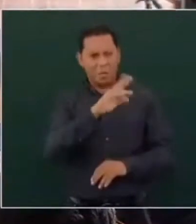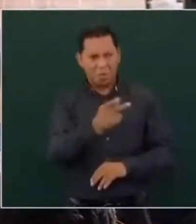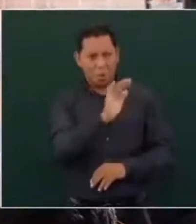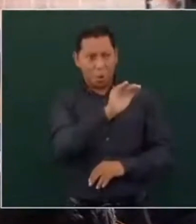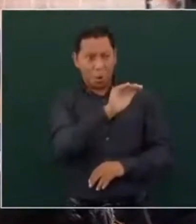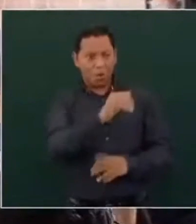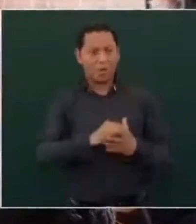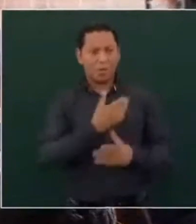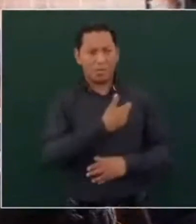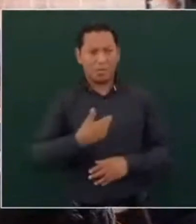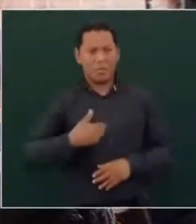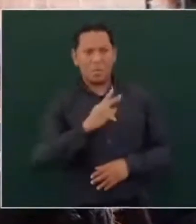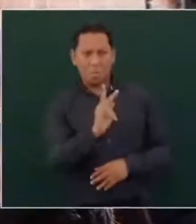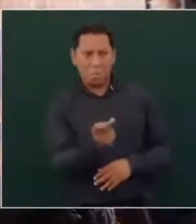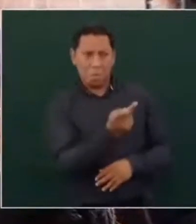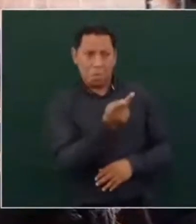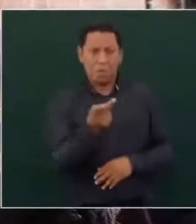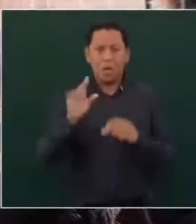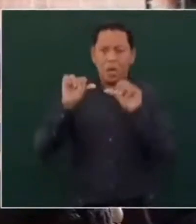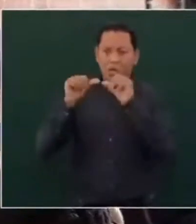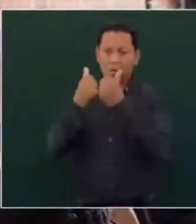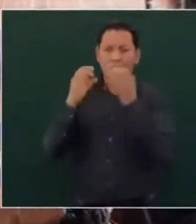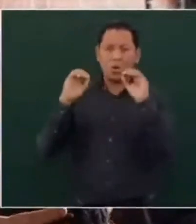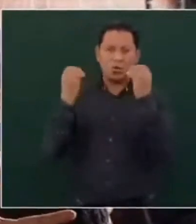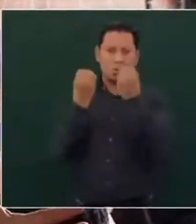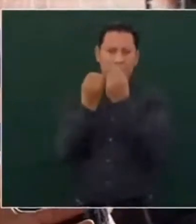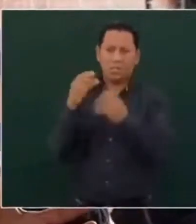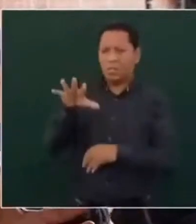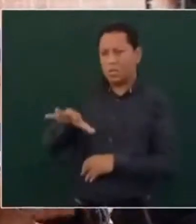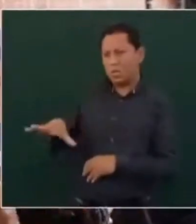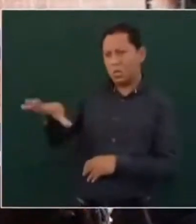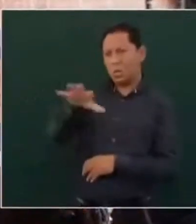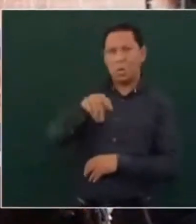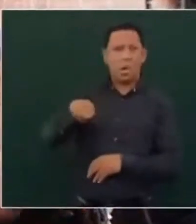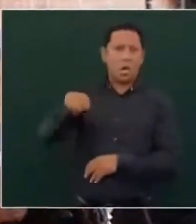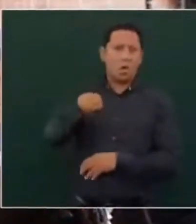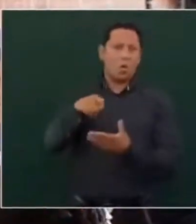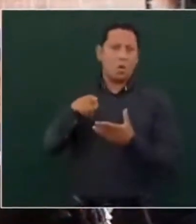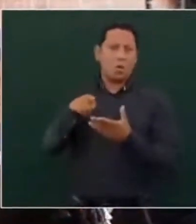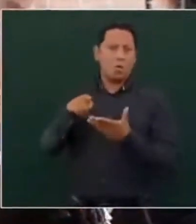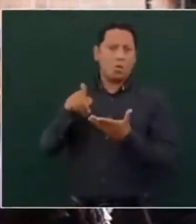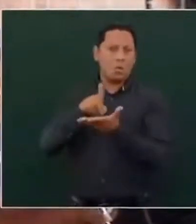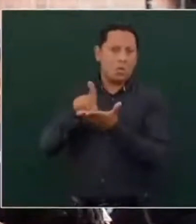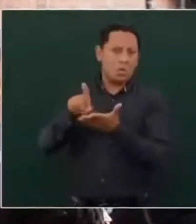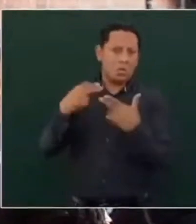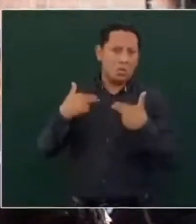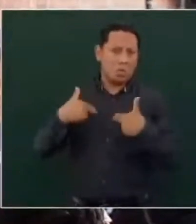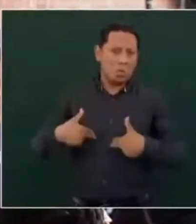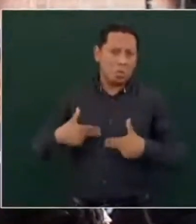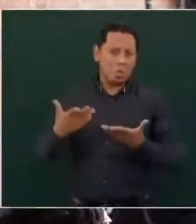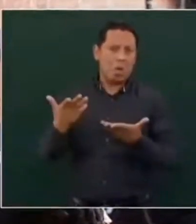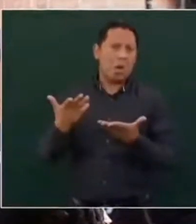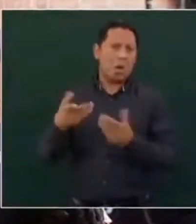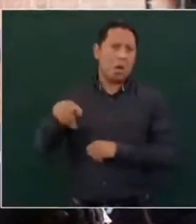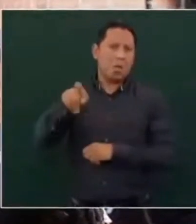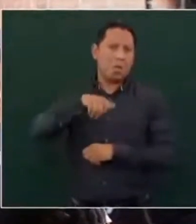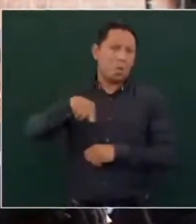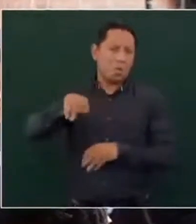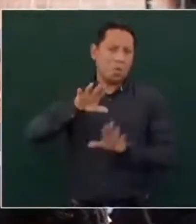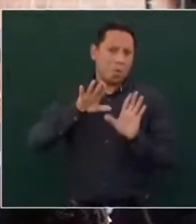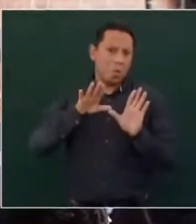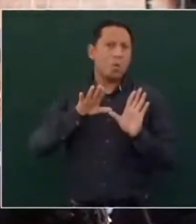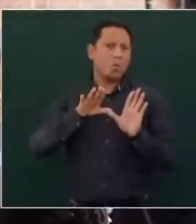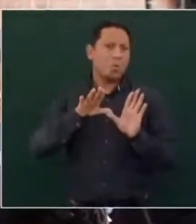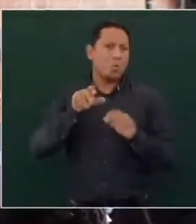organizaciones de la sociedad civil, organizaciones defensoras de derechos humanos, activistas, adherentes, simpatizantes al